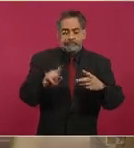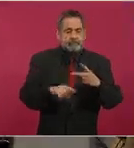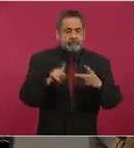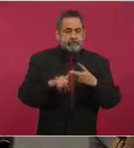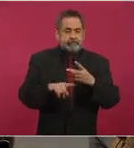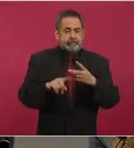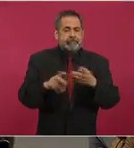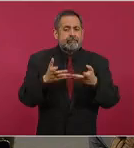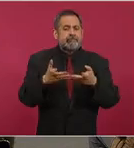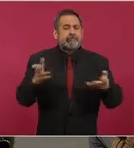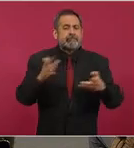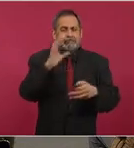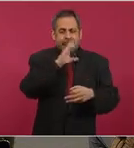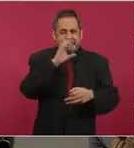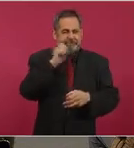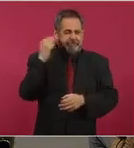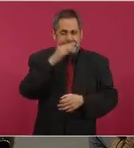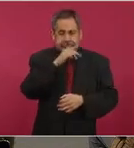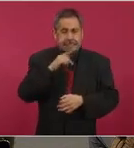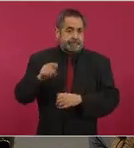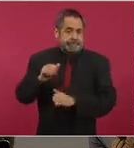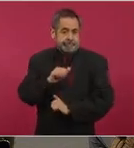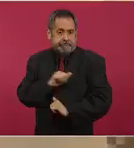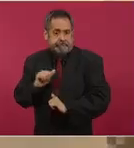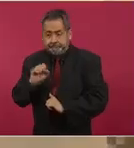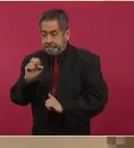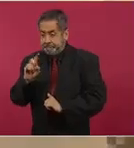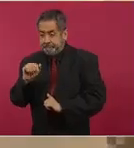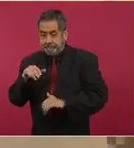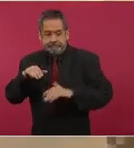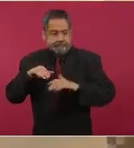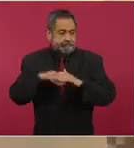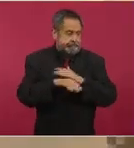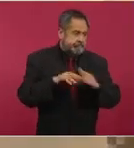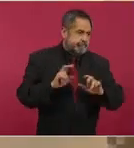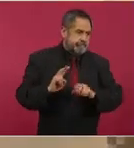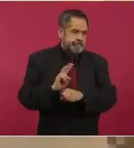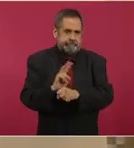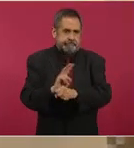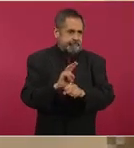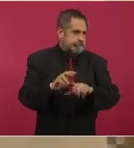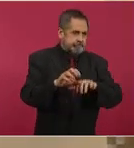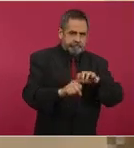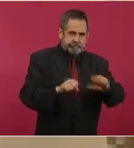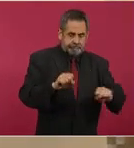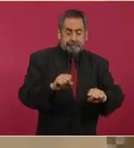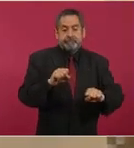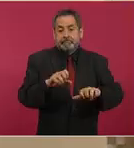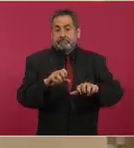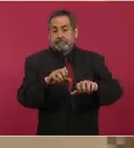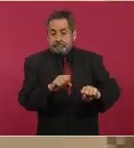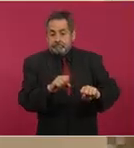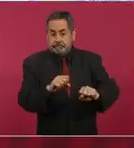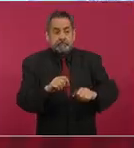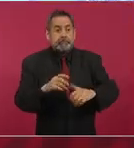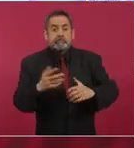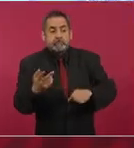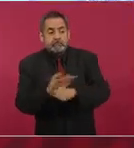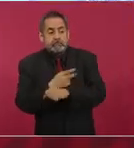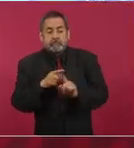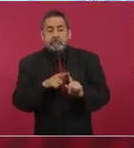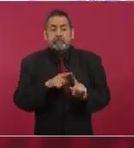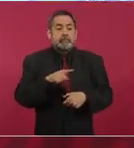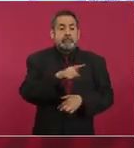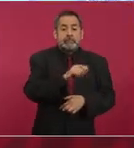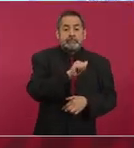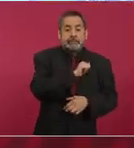región de Tierra Caliente, Michoacán. Uno de los móviles que es muy sólido es que, como el alcalde no fue